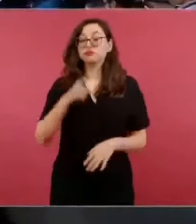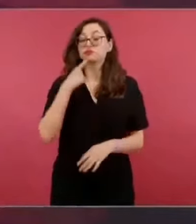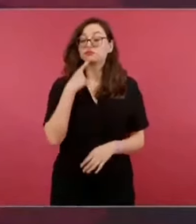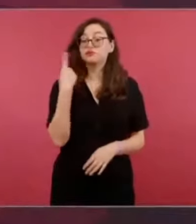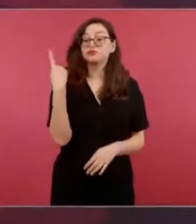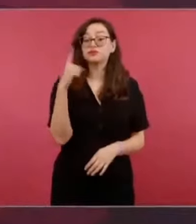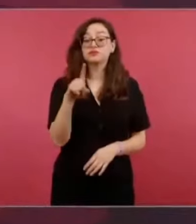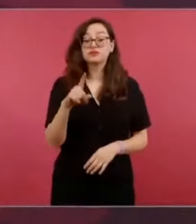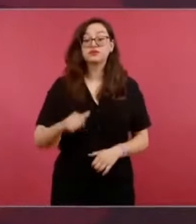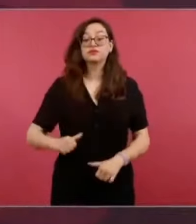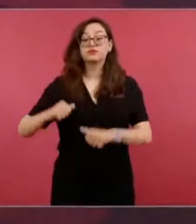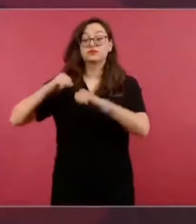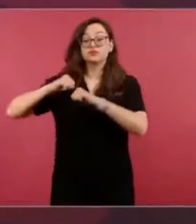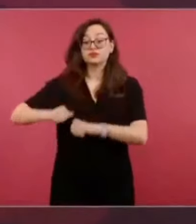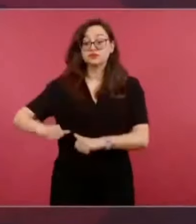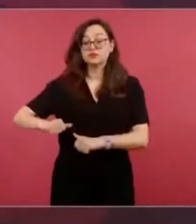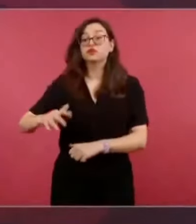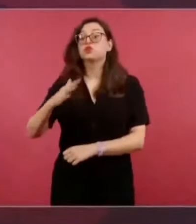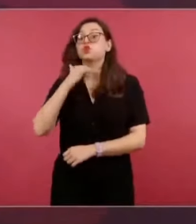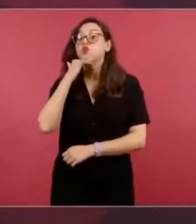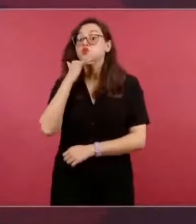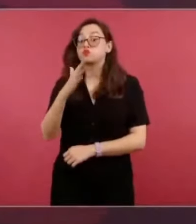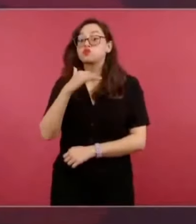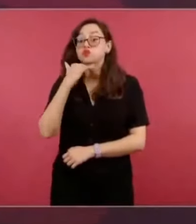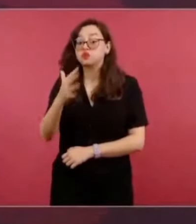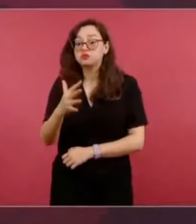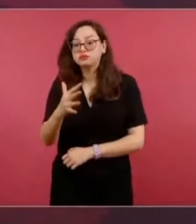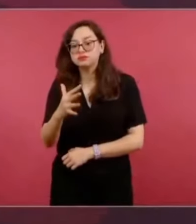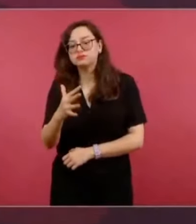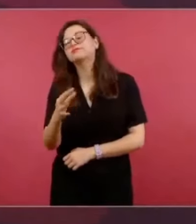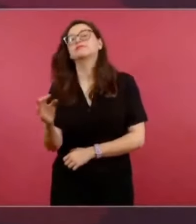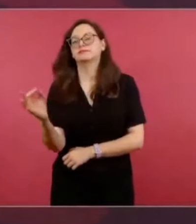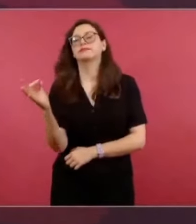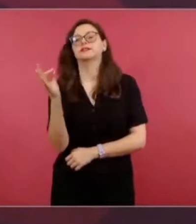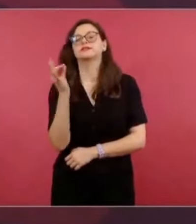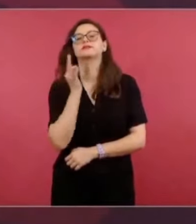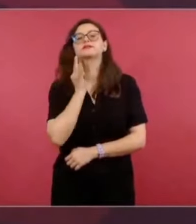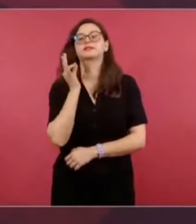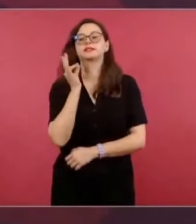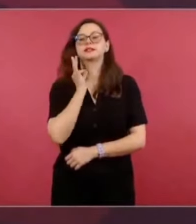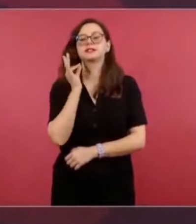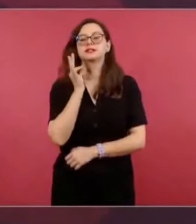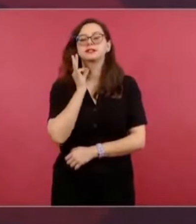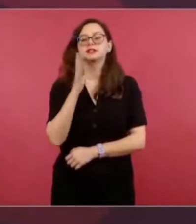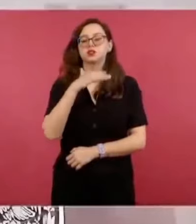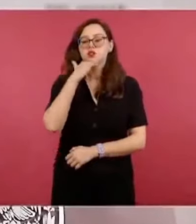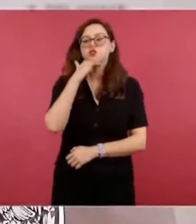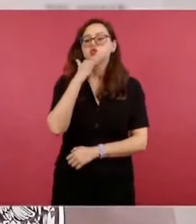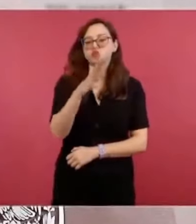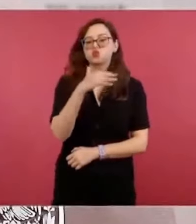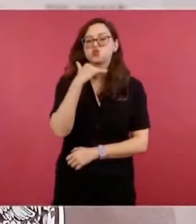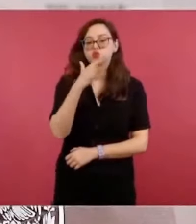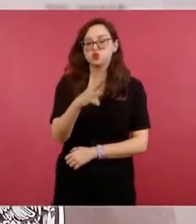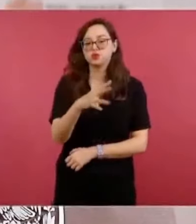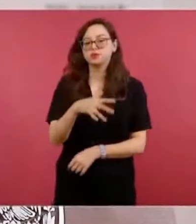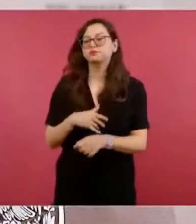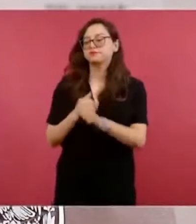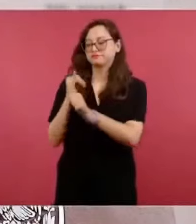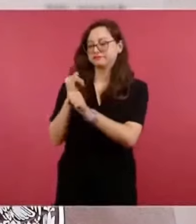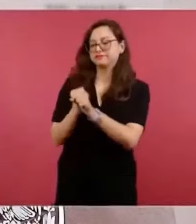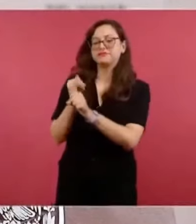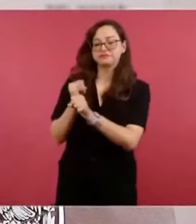es una denuncia por corrupción y se va a realizar la investigación. Ya estos funcionarios